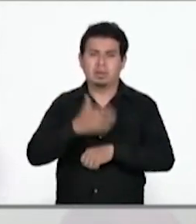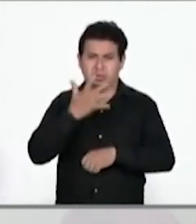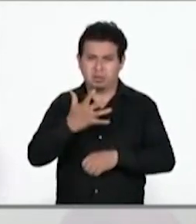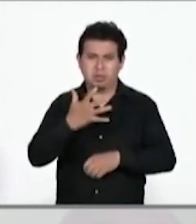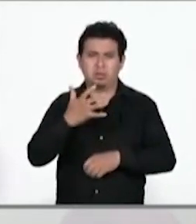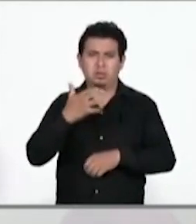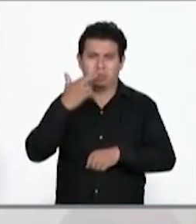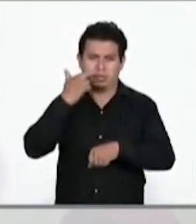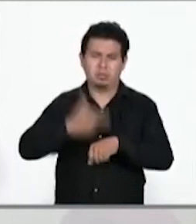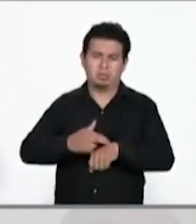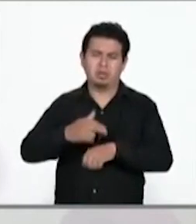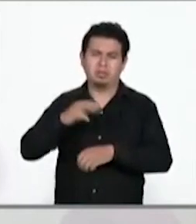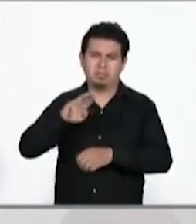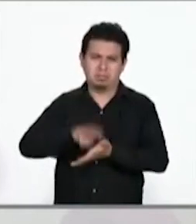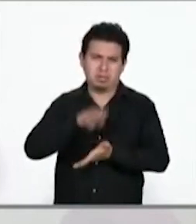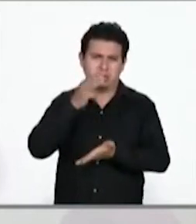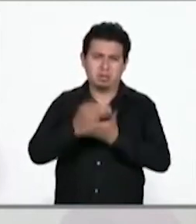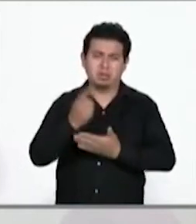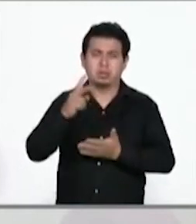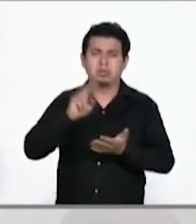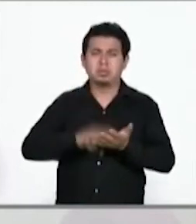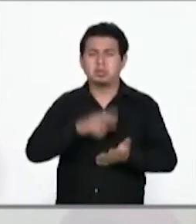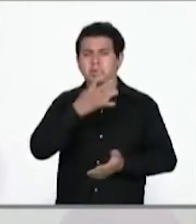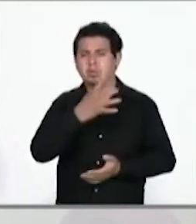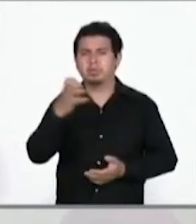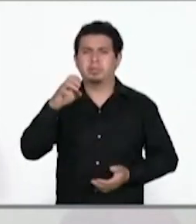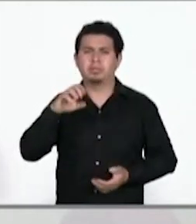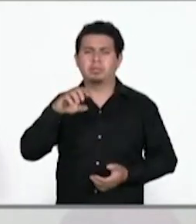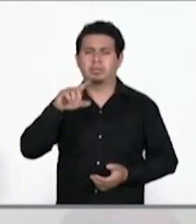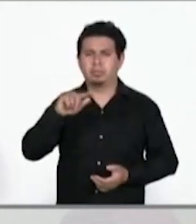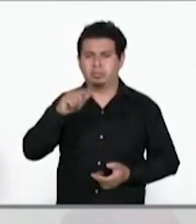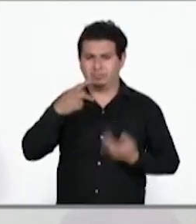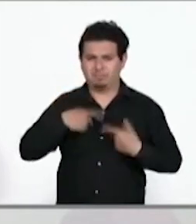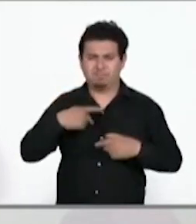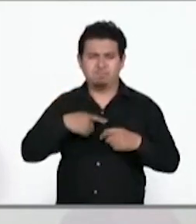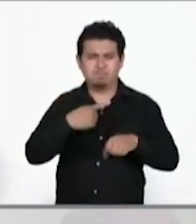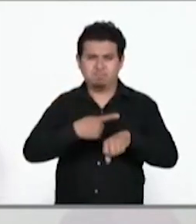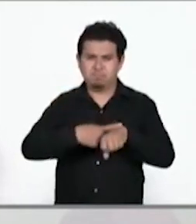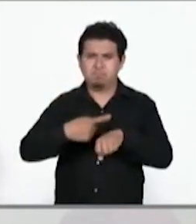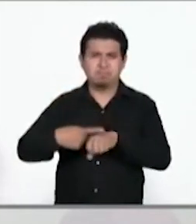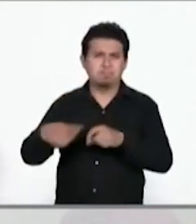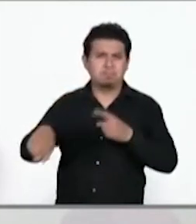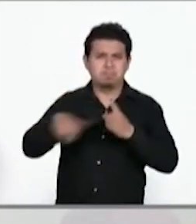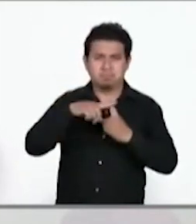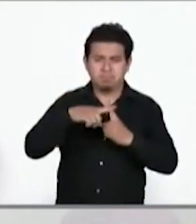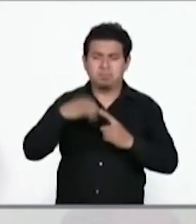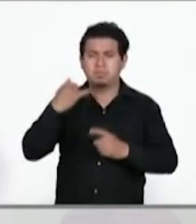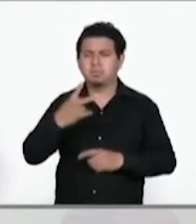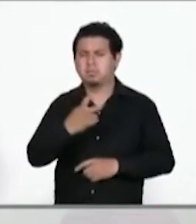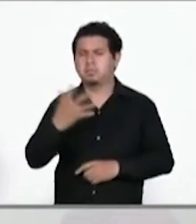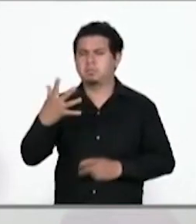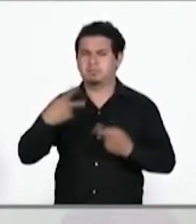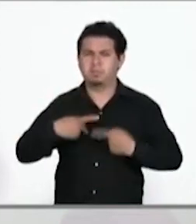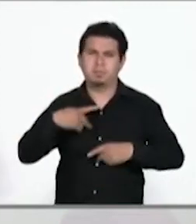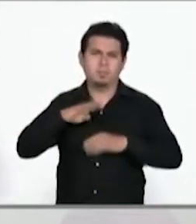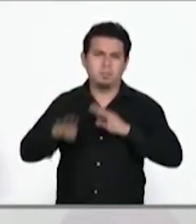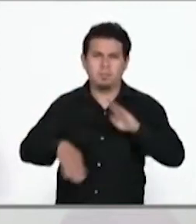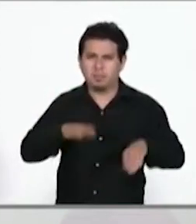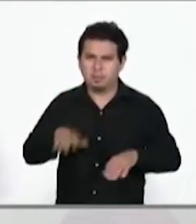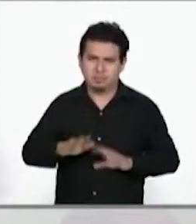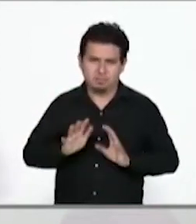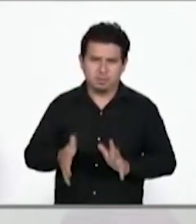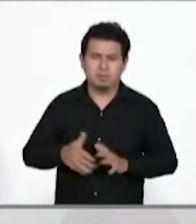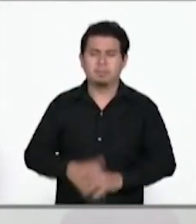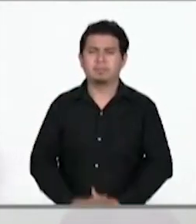número cinco, región Mixteca, 2.470 casos confirmados y 205 defunciones registradas.